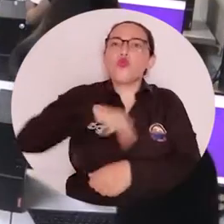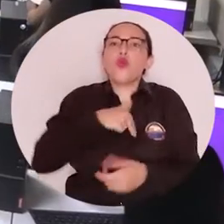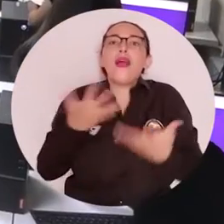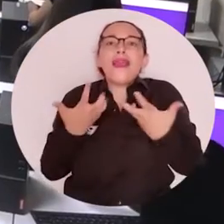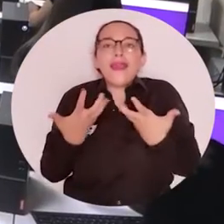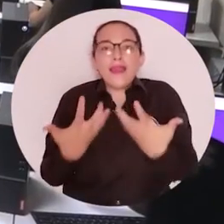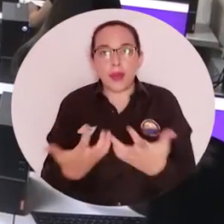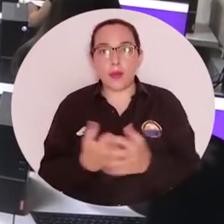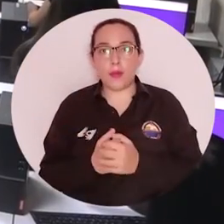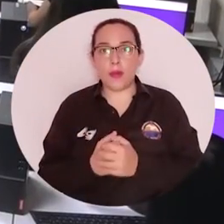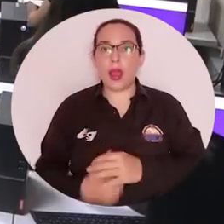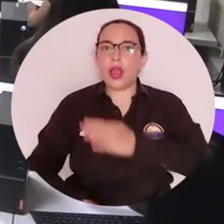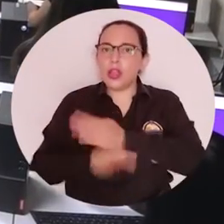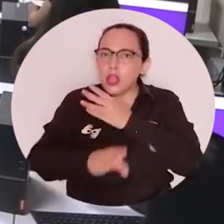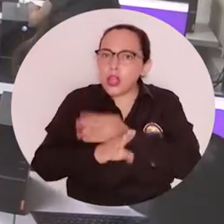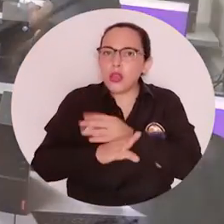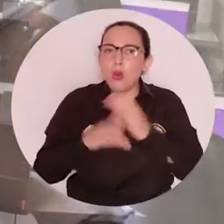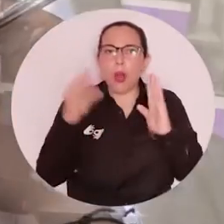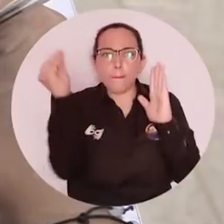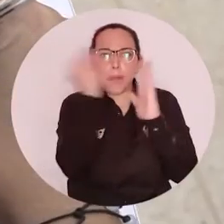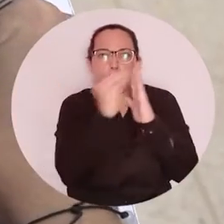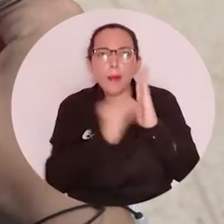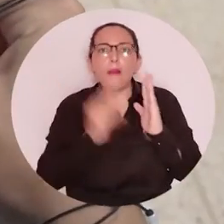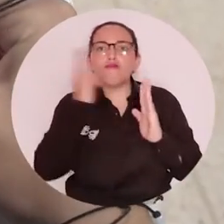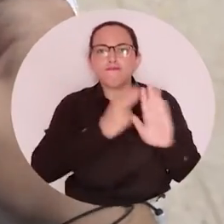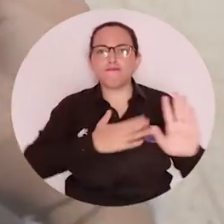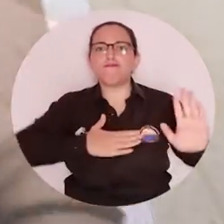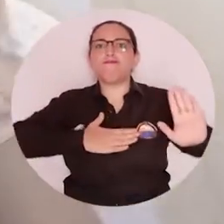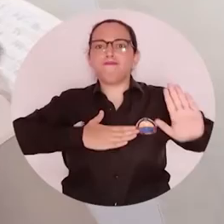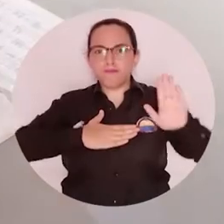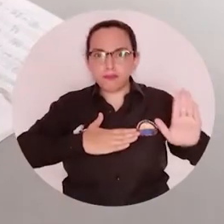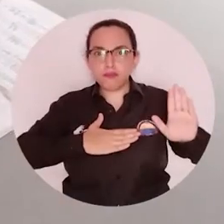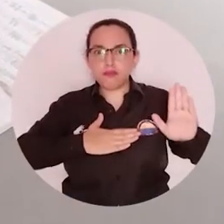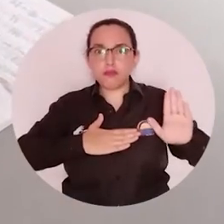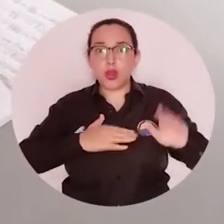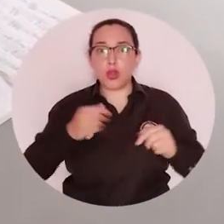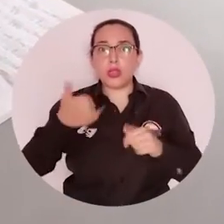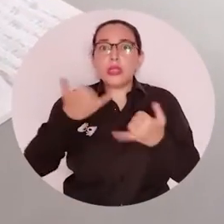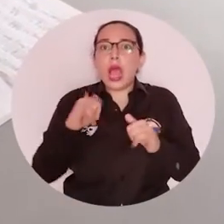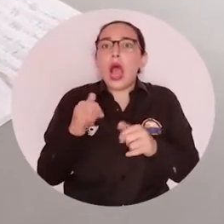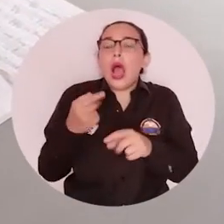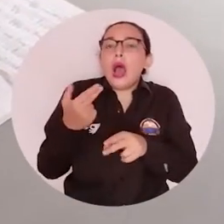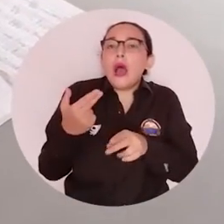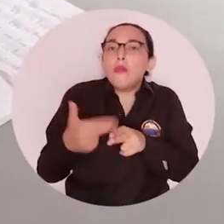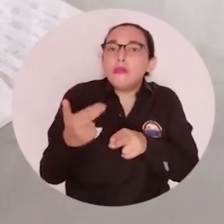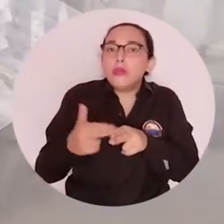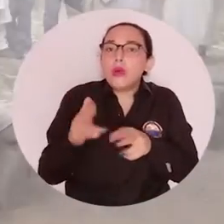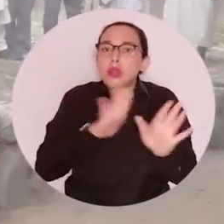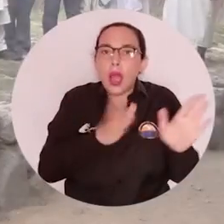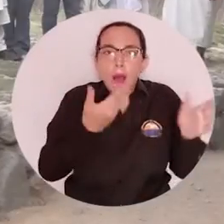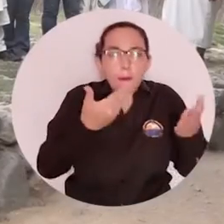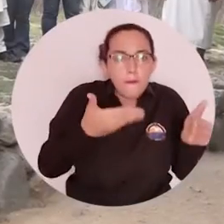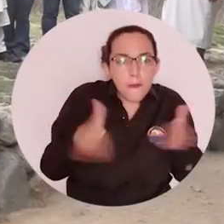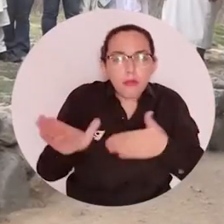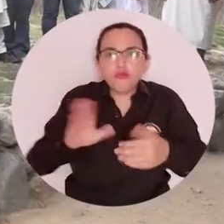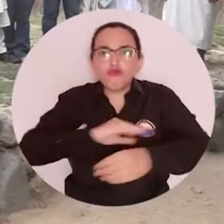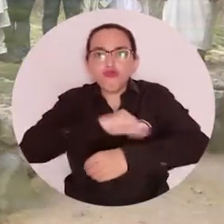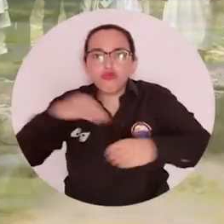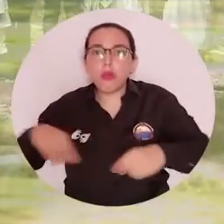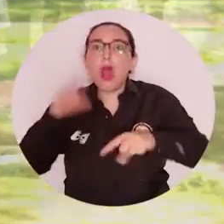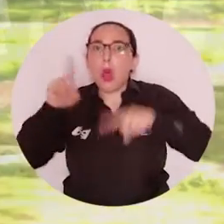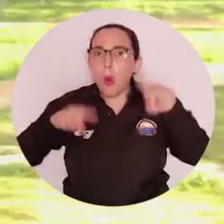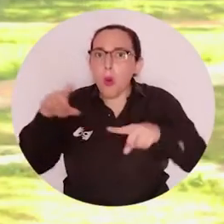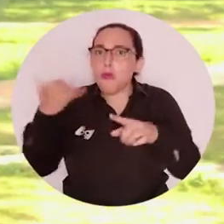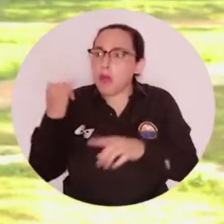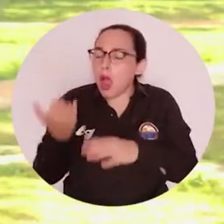que queremos tener para seguir materializando la promesa de valor de la universidad. Ya estamos en la fase de ejecución del Plan de